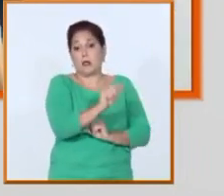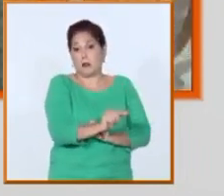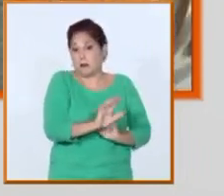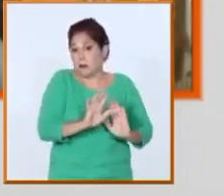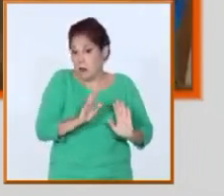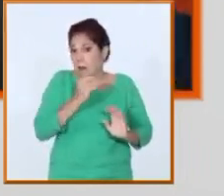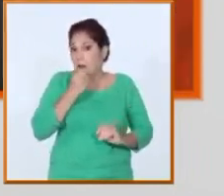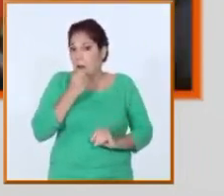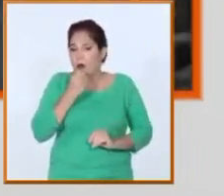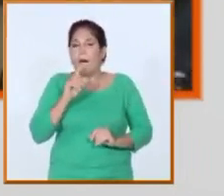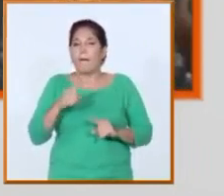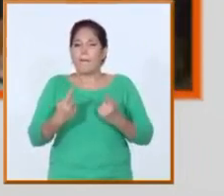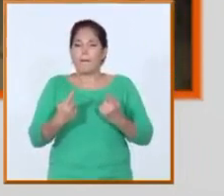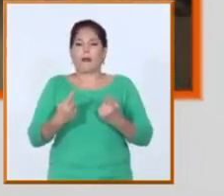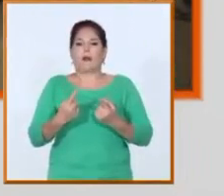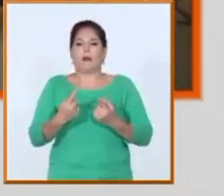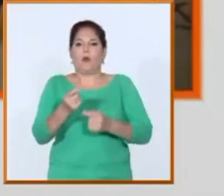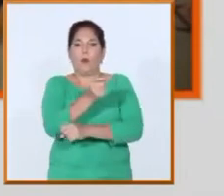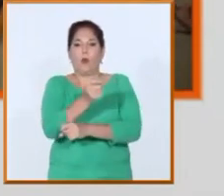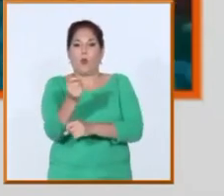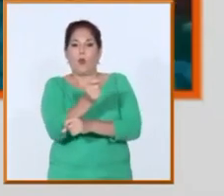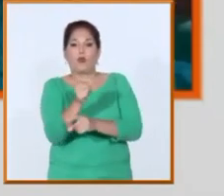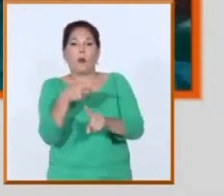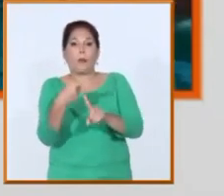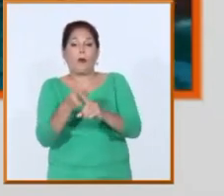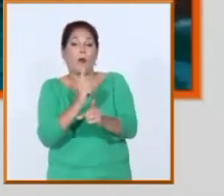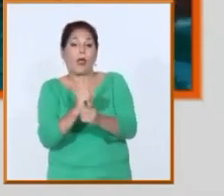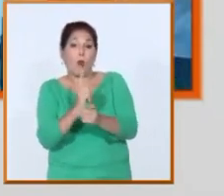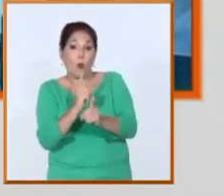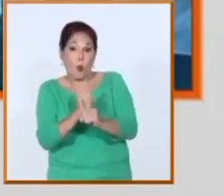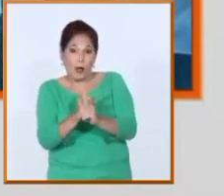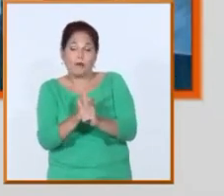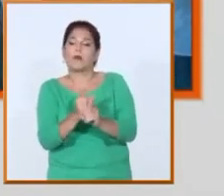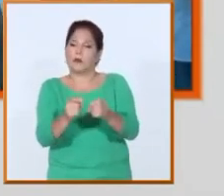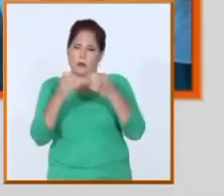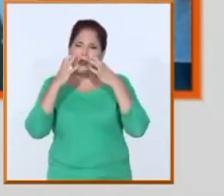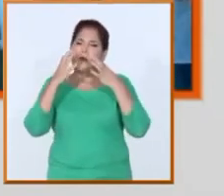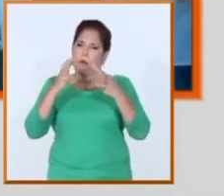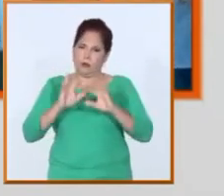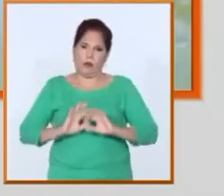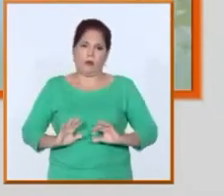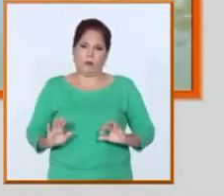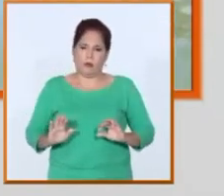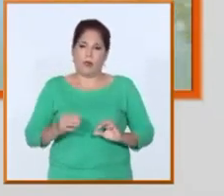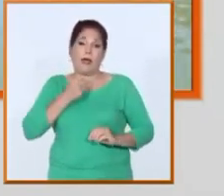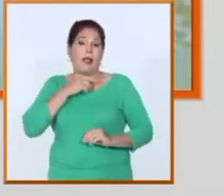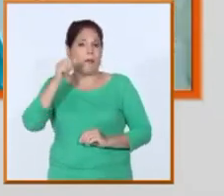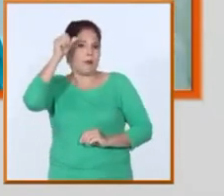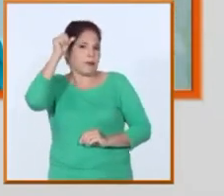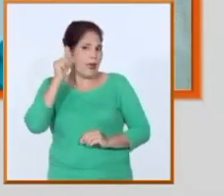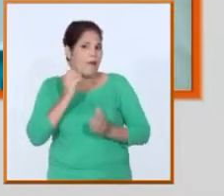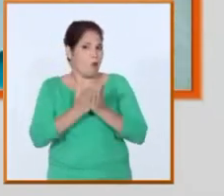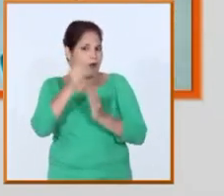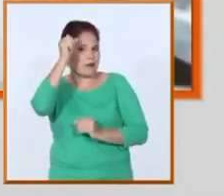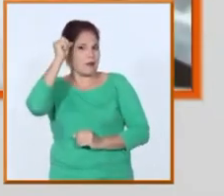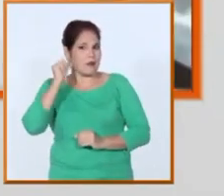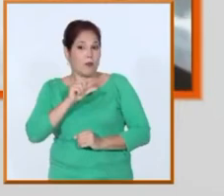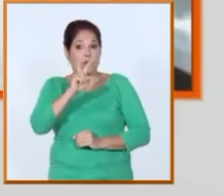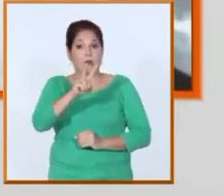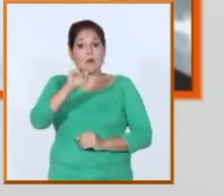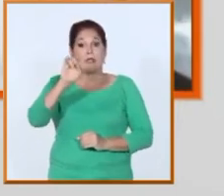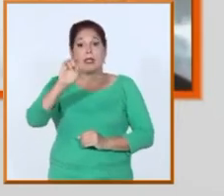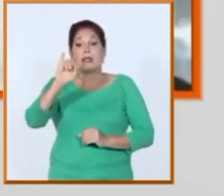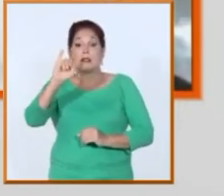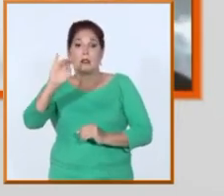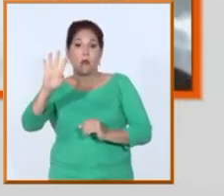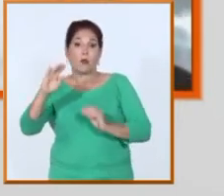de que el curso por encuentro es otra oportunidad más es otra puerta más a esa formación continua cuando nosotros decimos que tenemos 264 mil